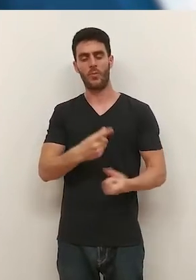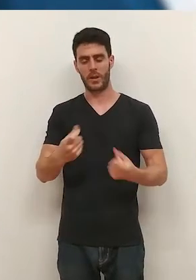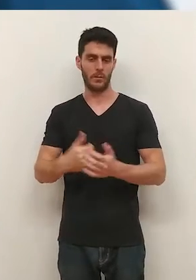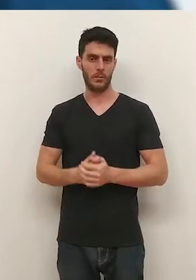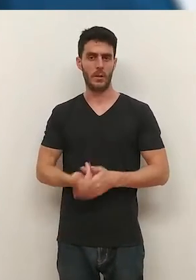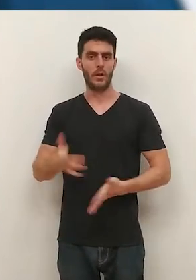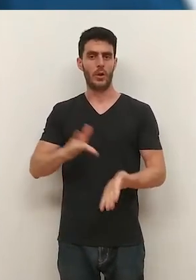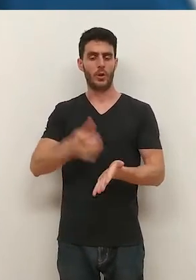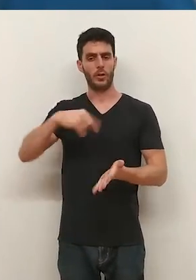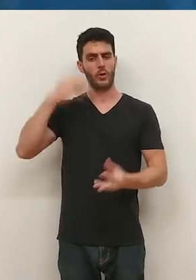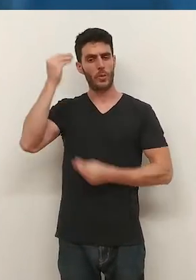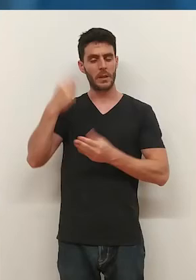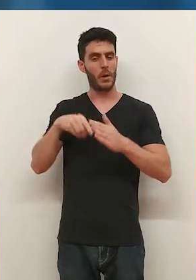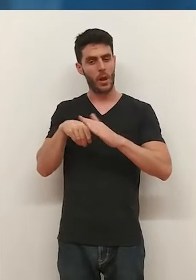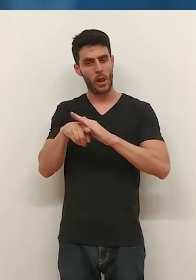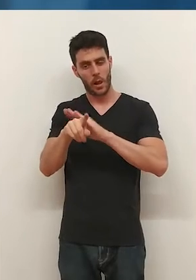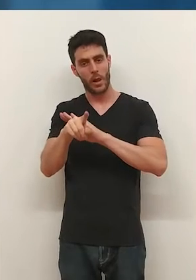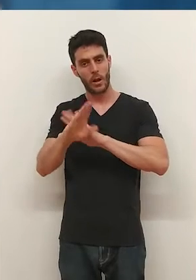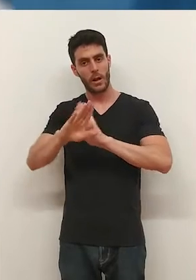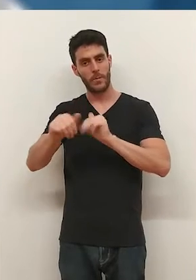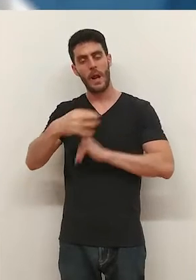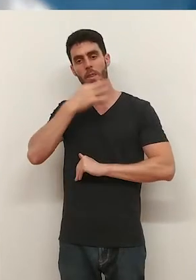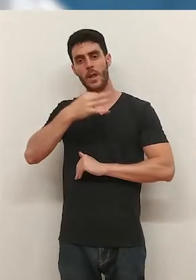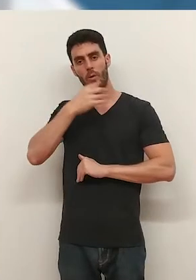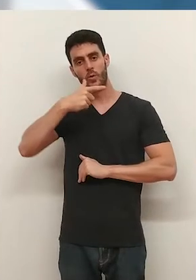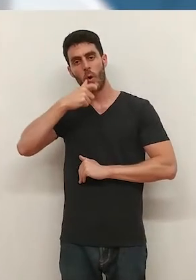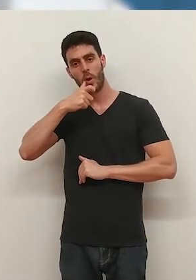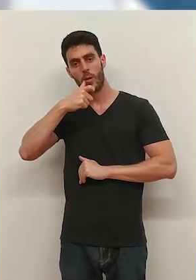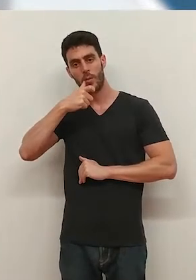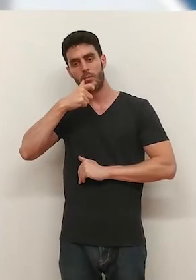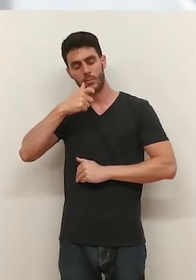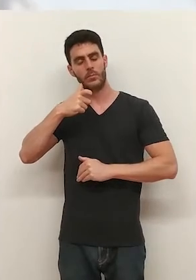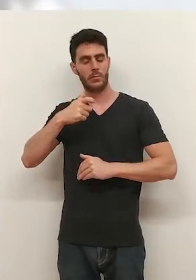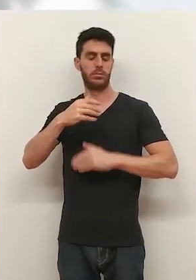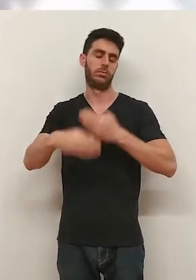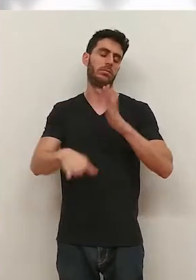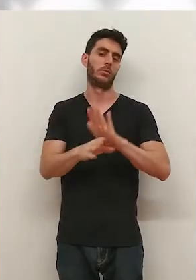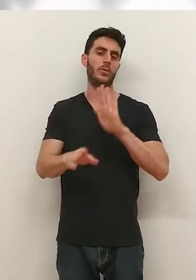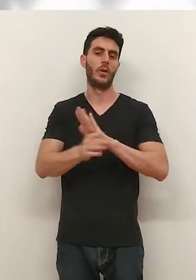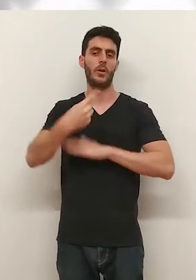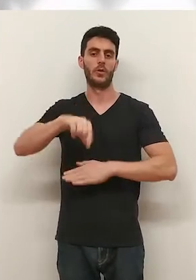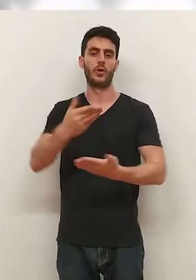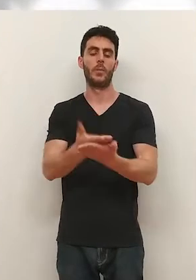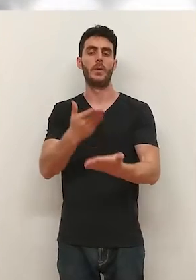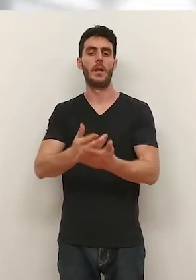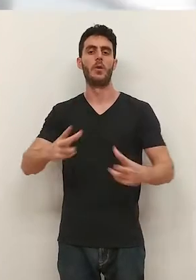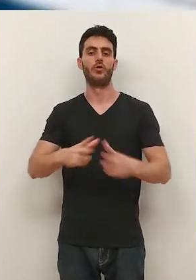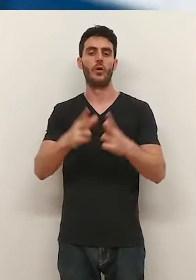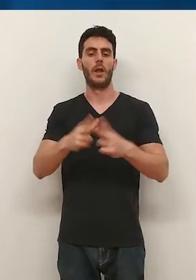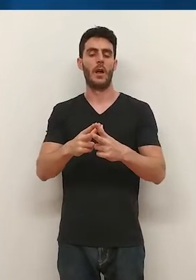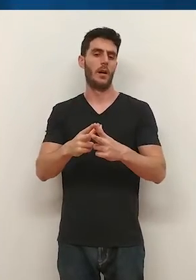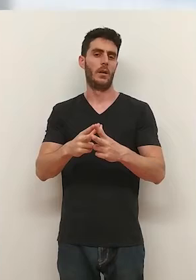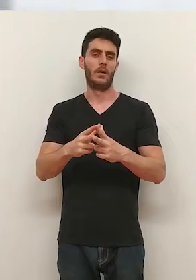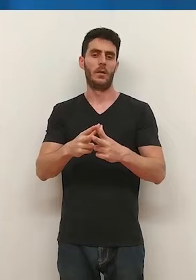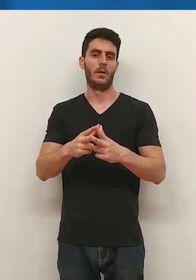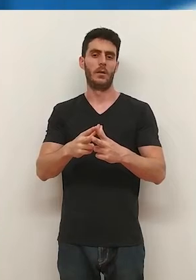Falta mucho por hacer. Cuando creíamos que avanzábamos, los discursos de odio ganan terreno. Pedimos a la sociedad